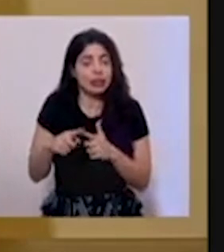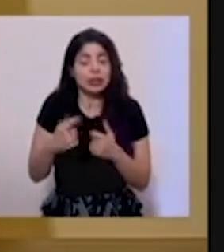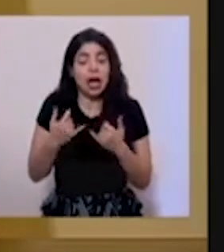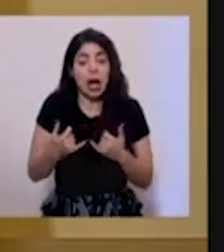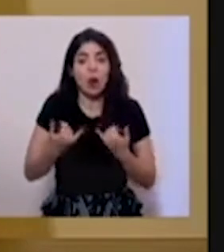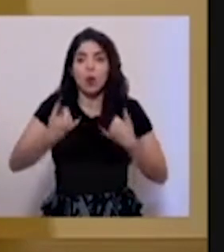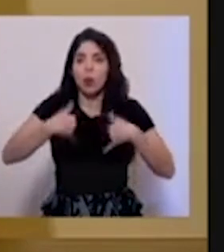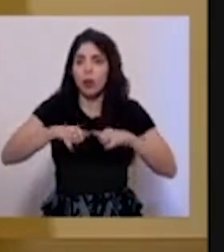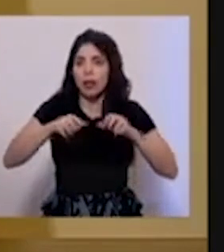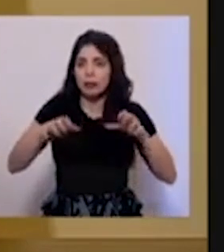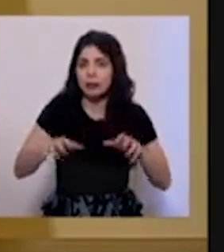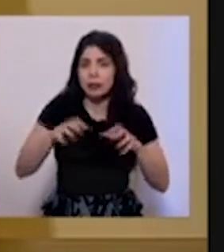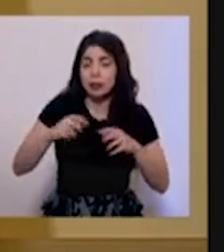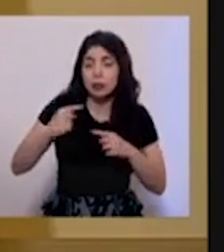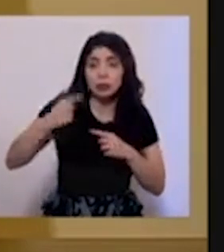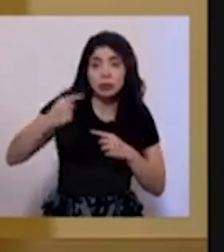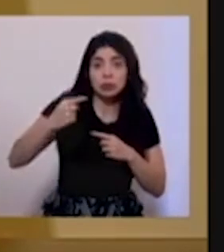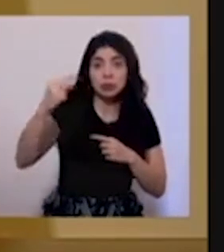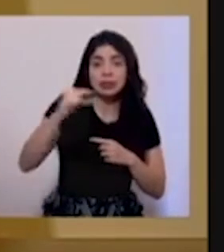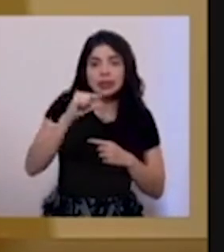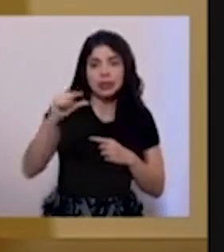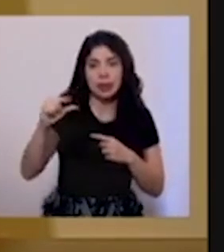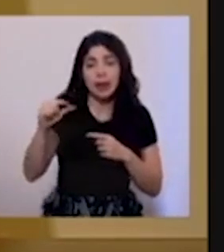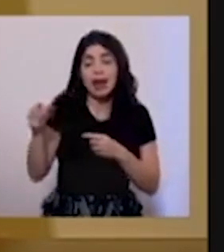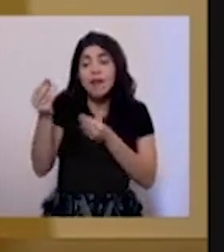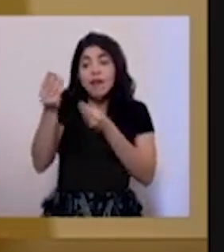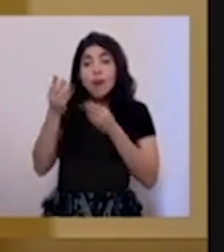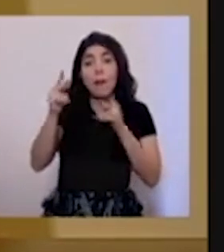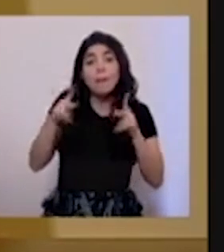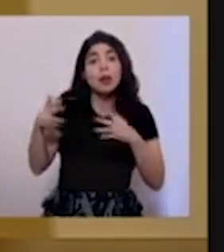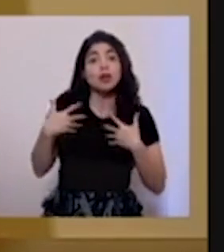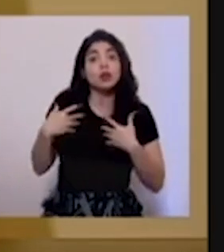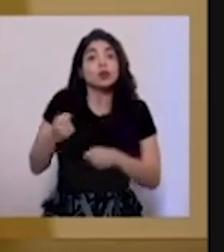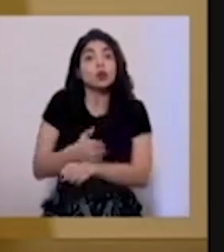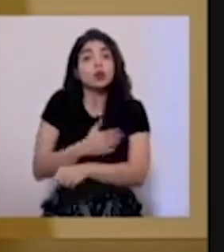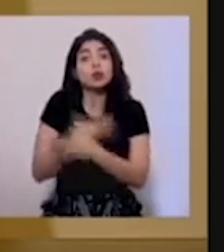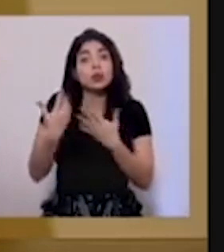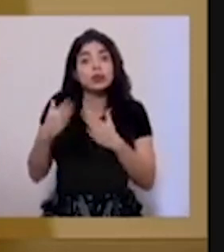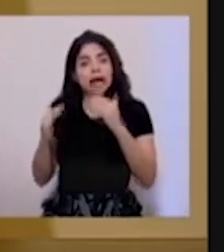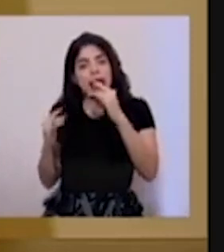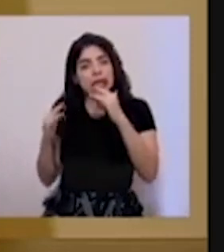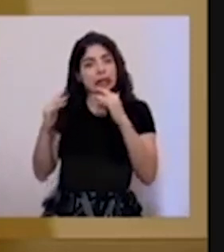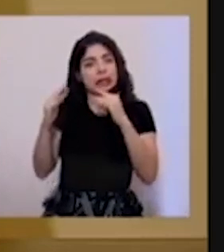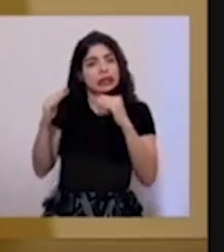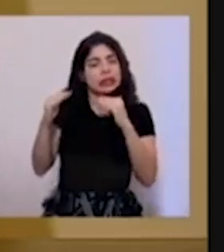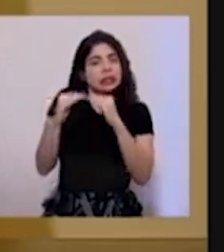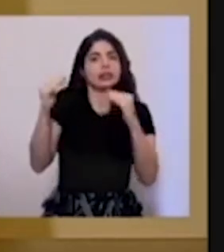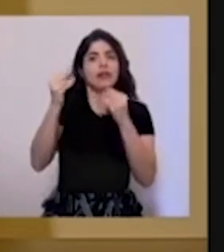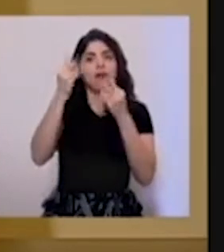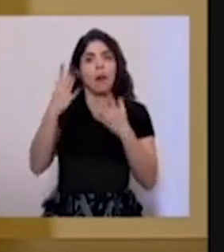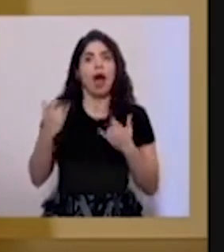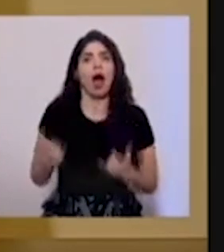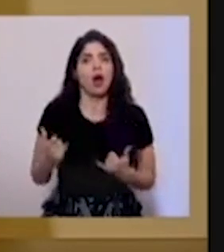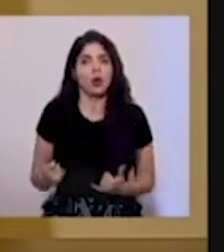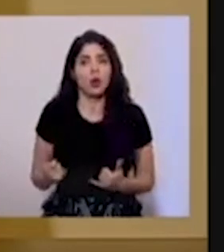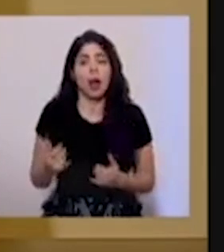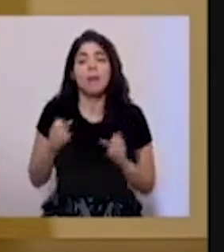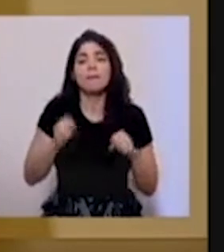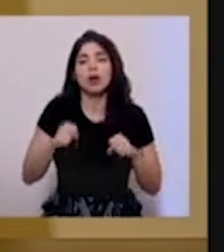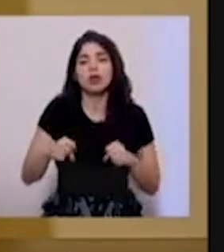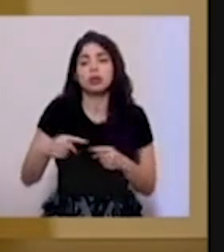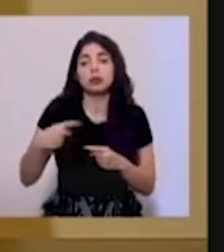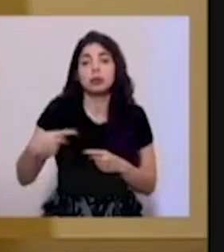haciendo acciones para que en las próximas semanas cerra la brecha de recuperados. Entonces, es posible que en las próximas semanas y los próximos días